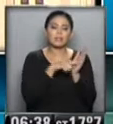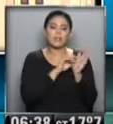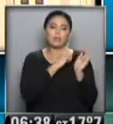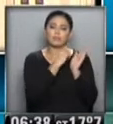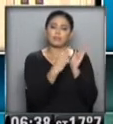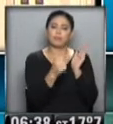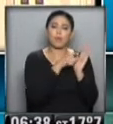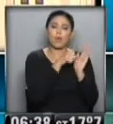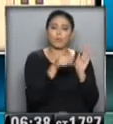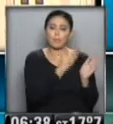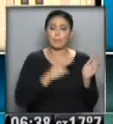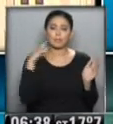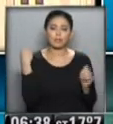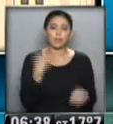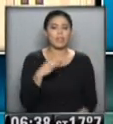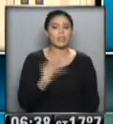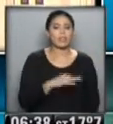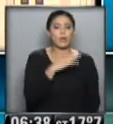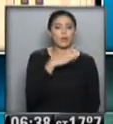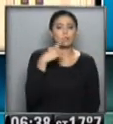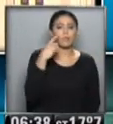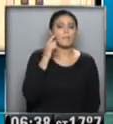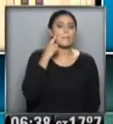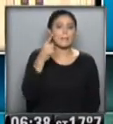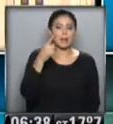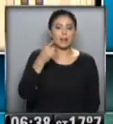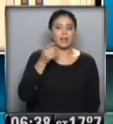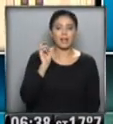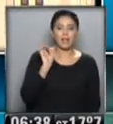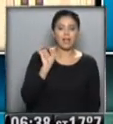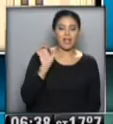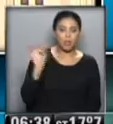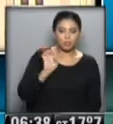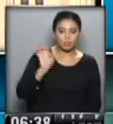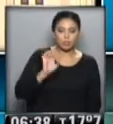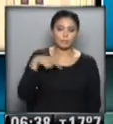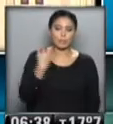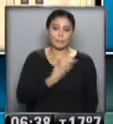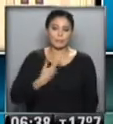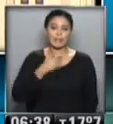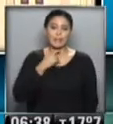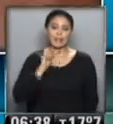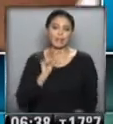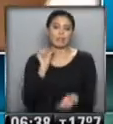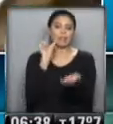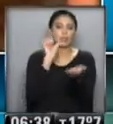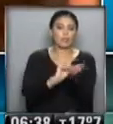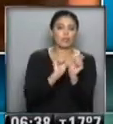...por lo que deberá indemnizarla... ...con 41.000 euros... ...que la jefa de Estado... ...decidió donar al Hospital de Niños de La Plata...